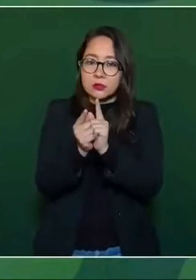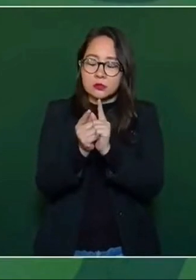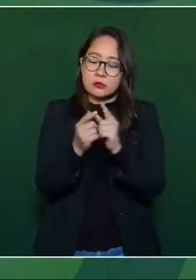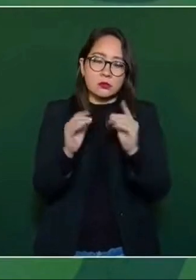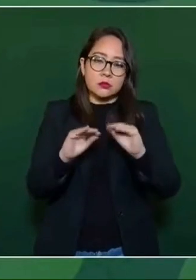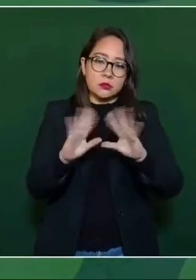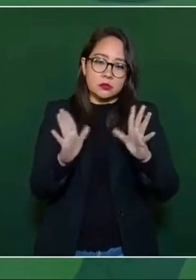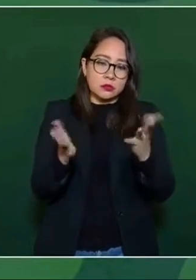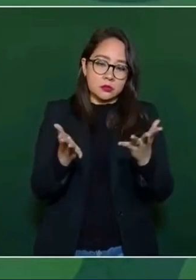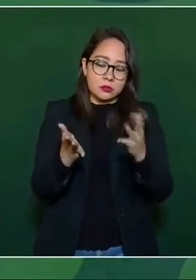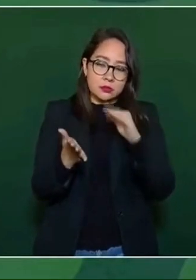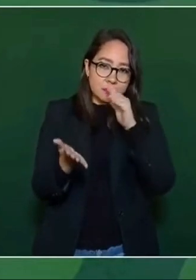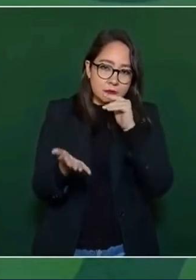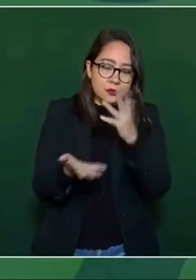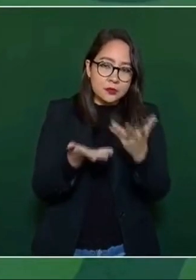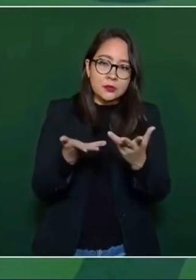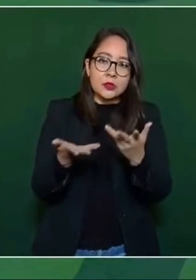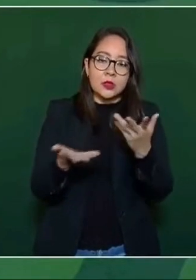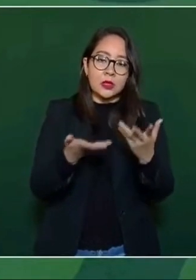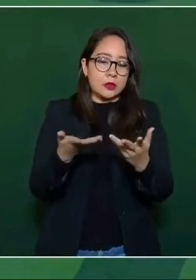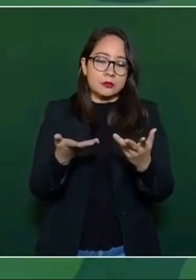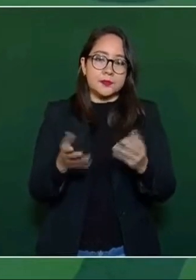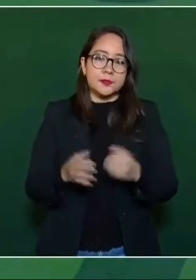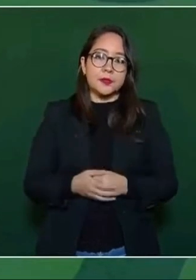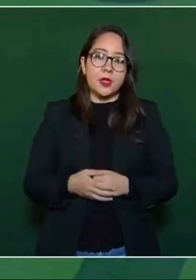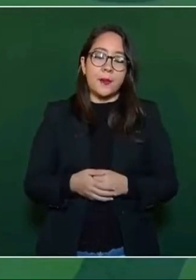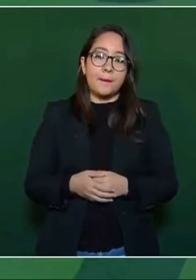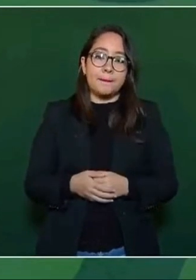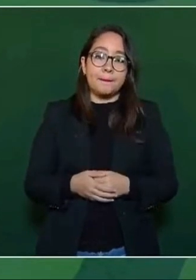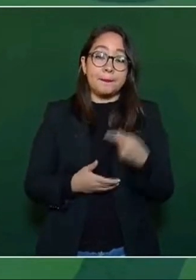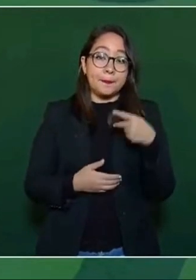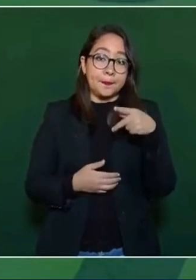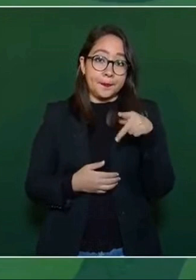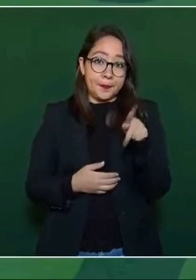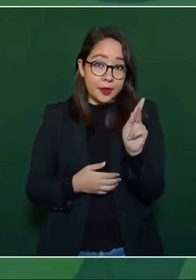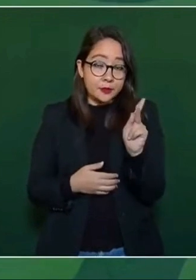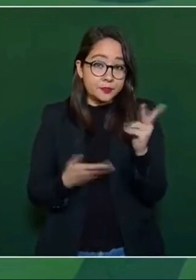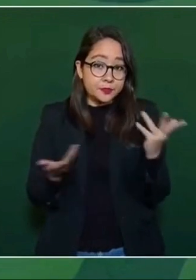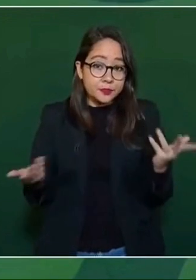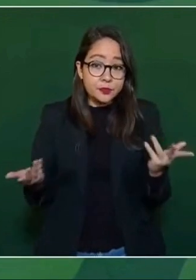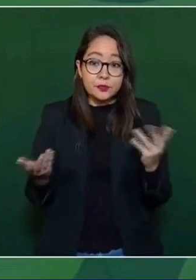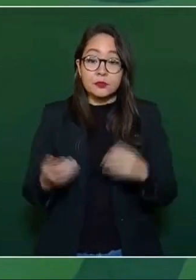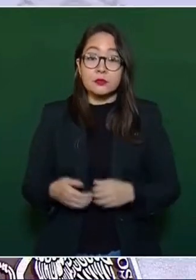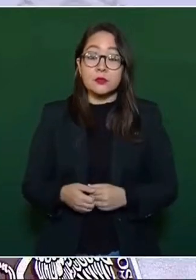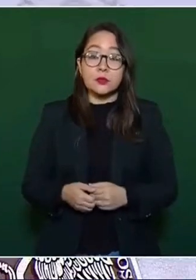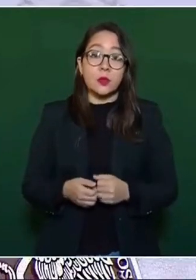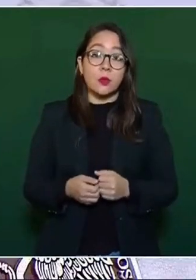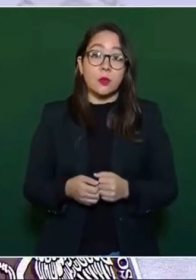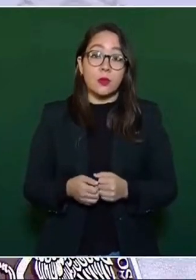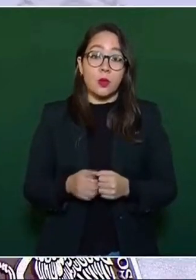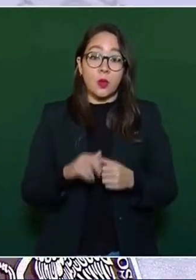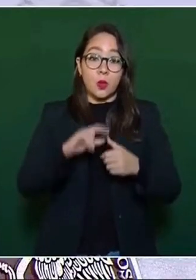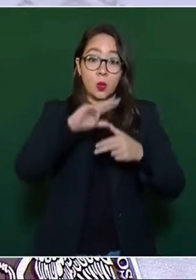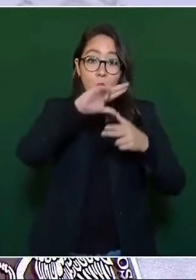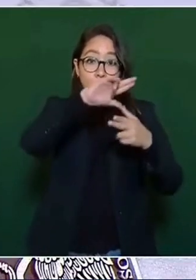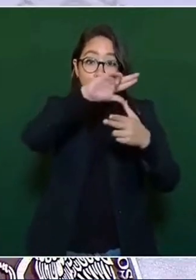afortunadamente el huracán no